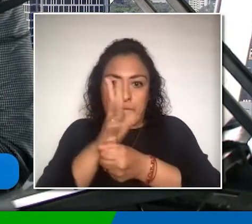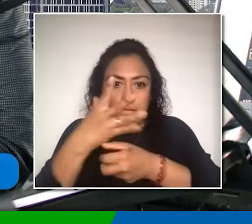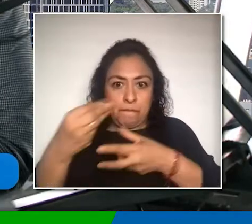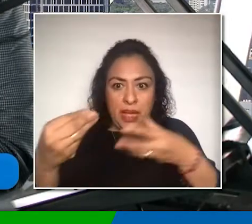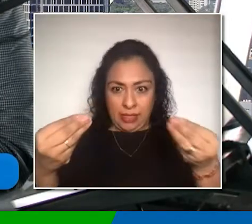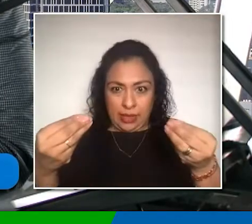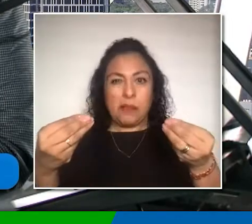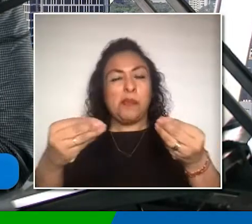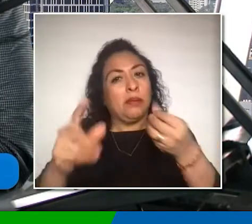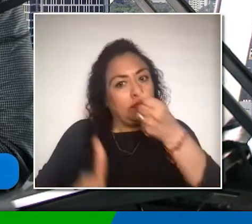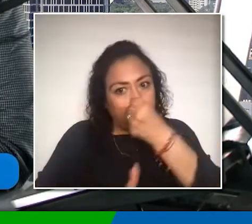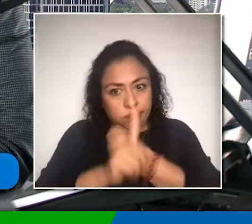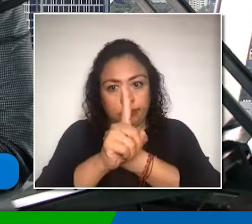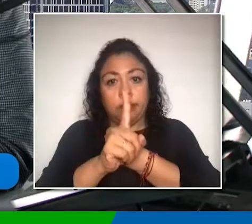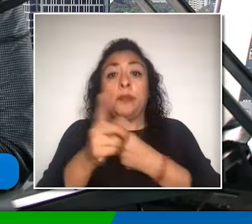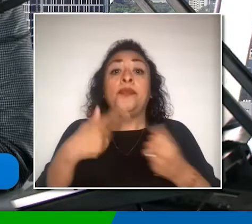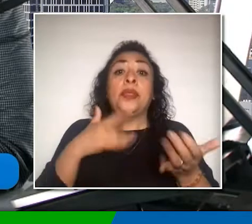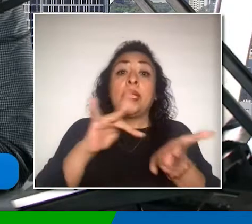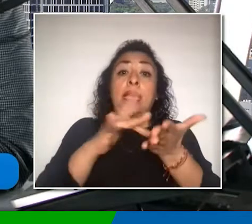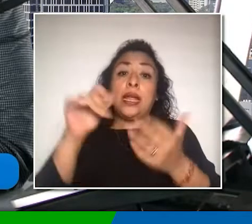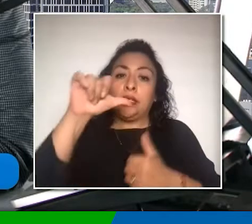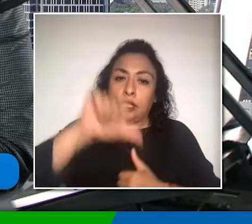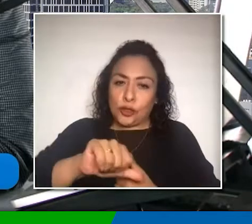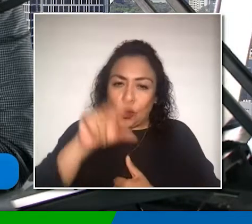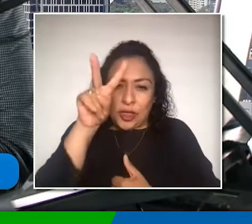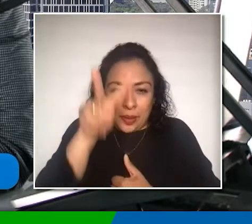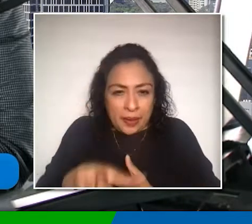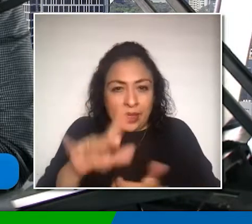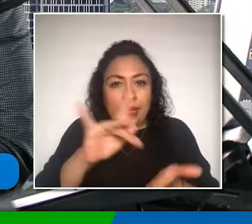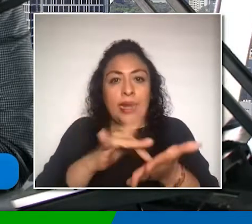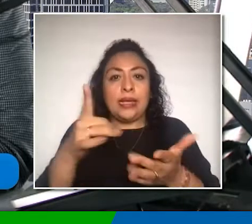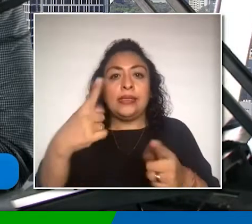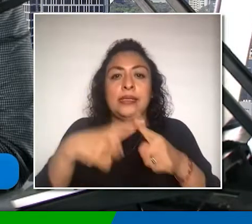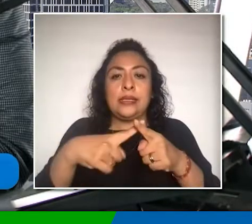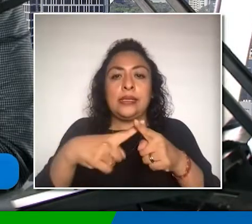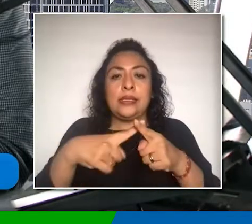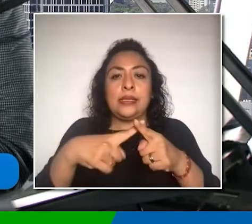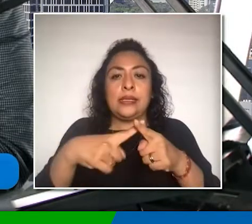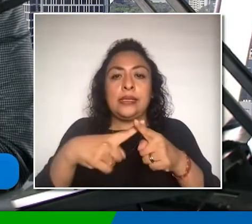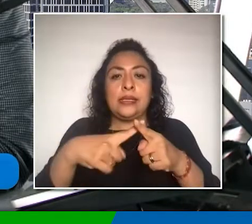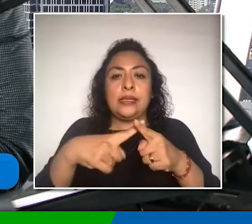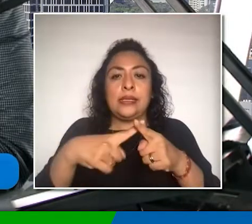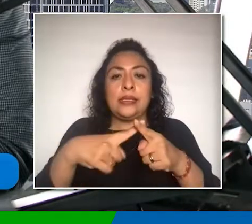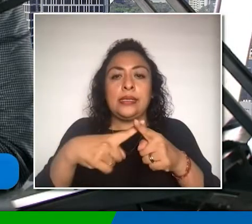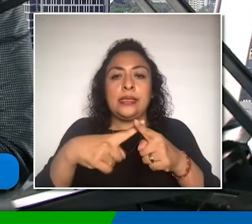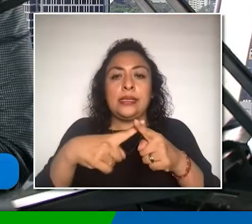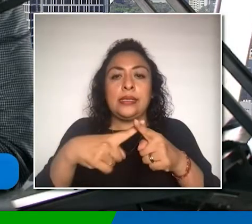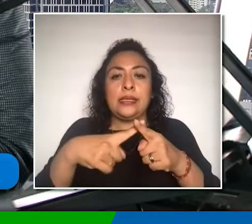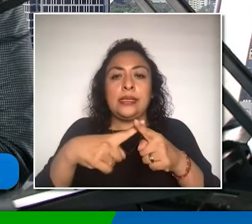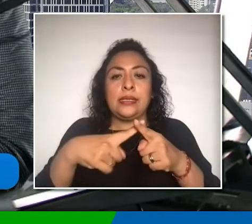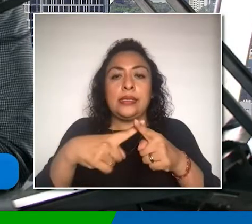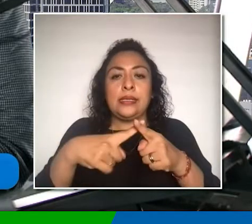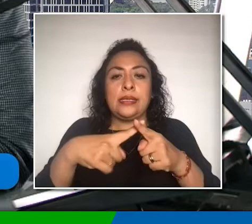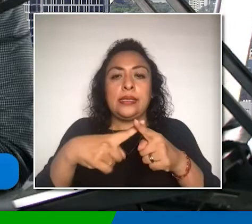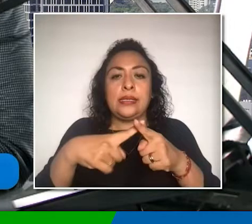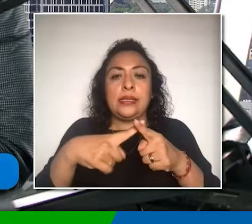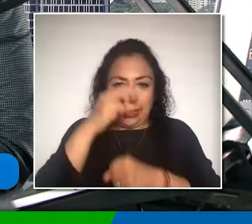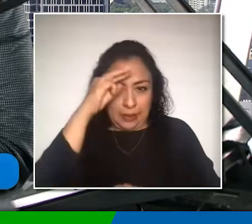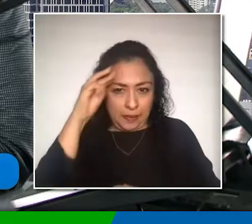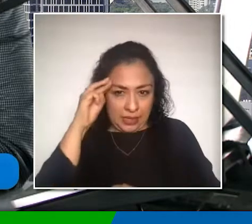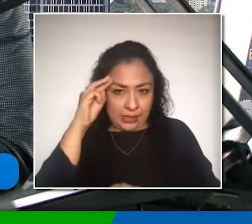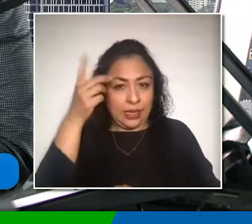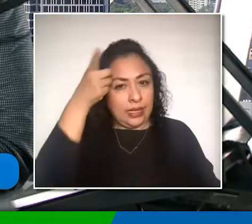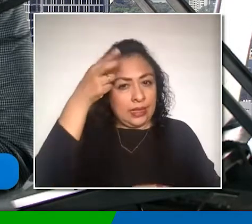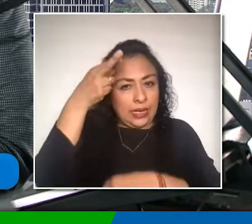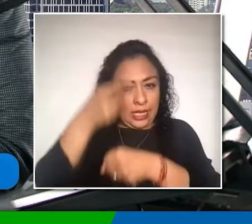mucho de verdad a Mercedes Obregón. Ella es directora del Instituto Pedagógico para